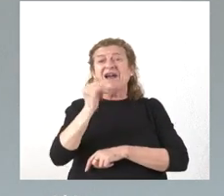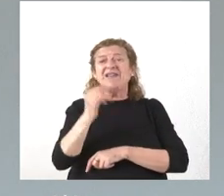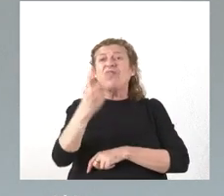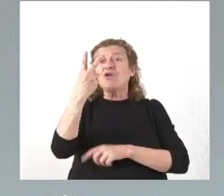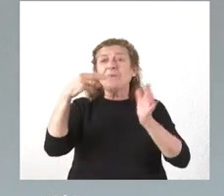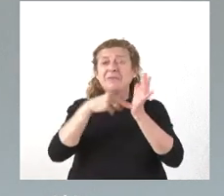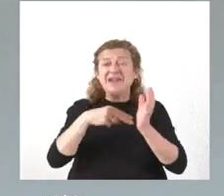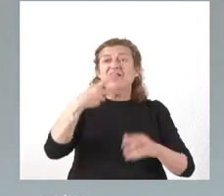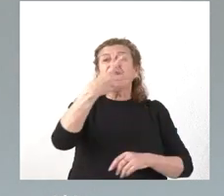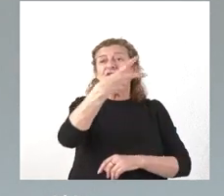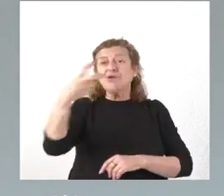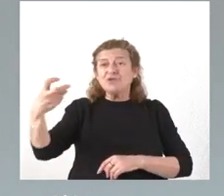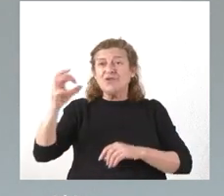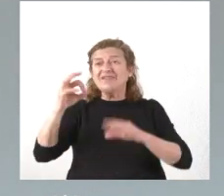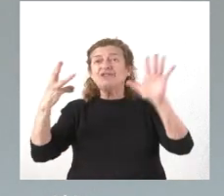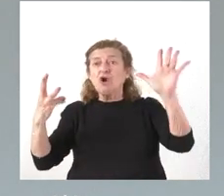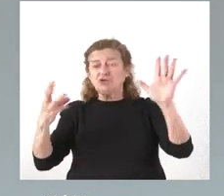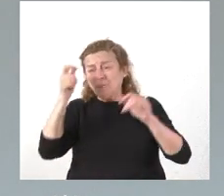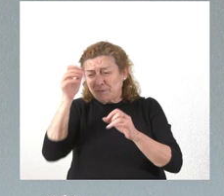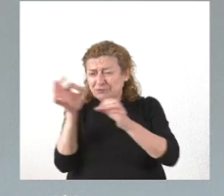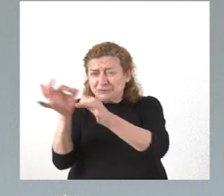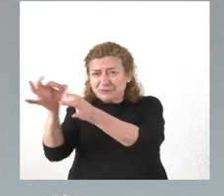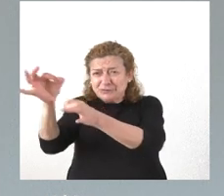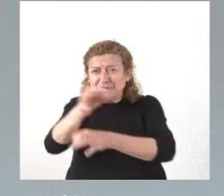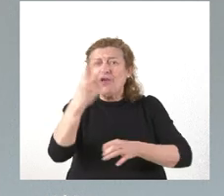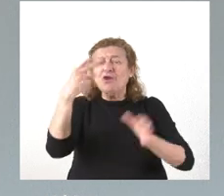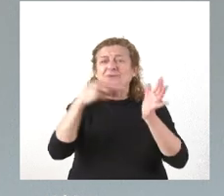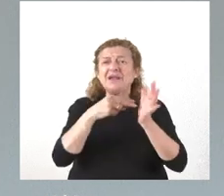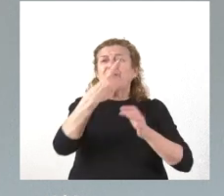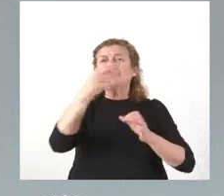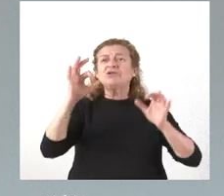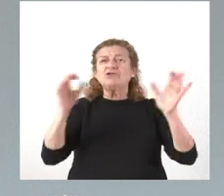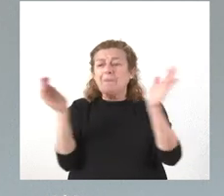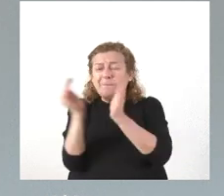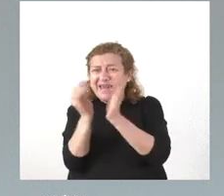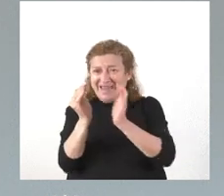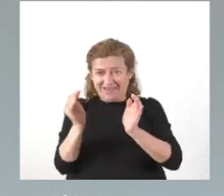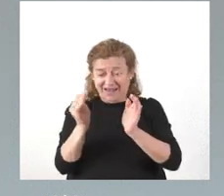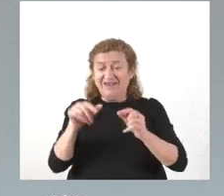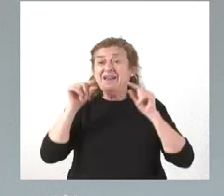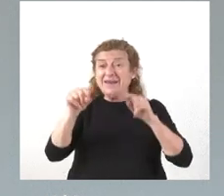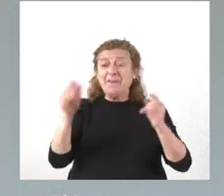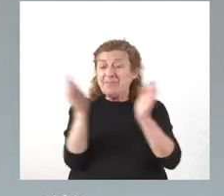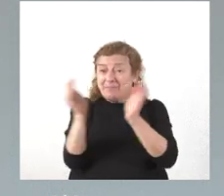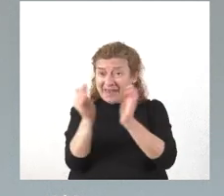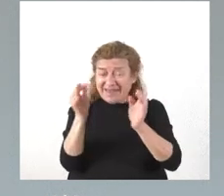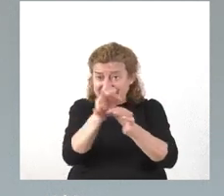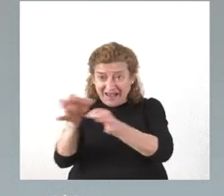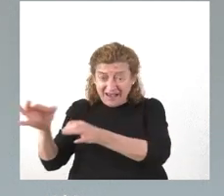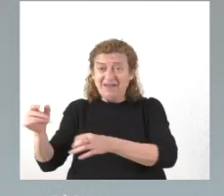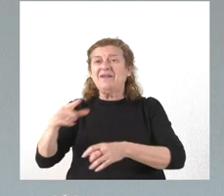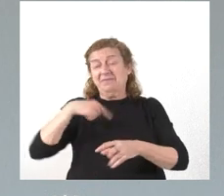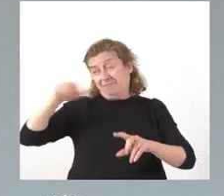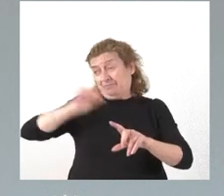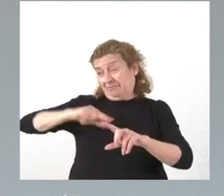.208 pedanías, 2.208 entidades locales menores. Esas entidades locales menores que me van a